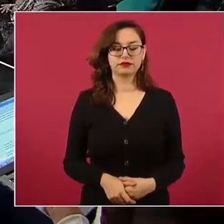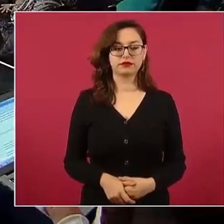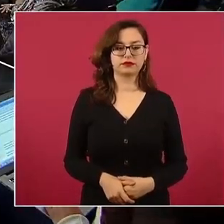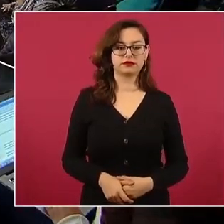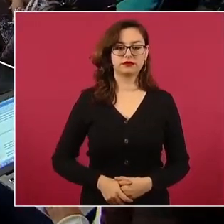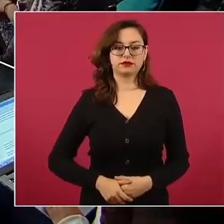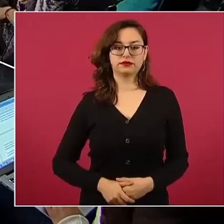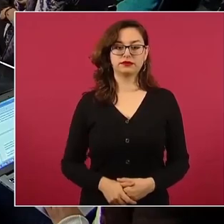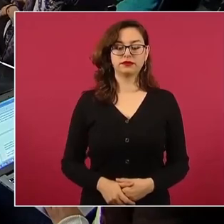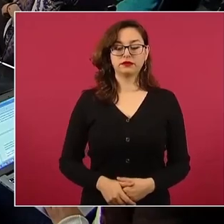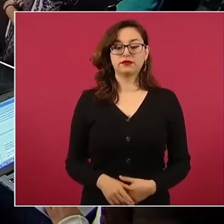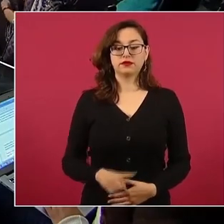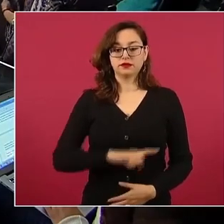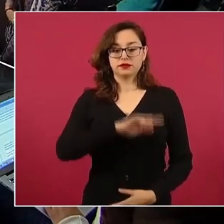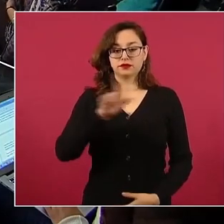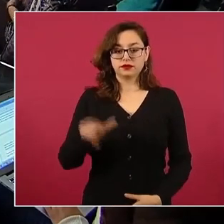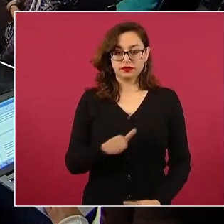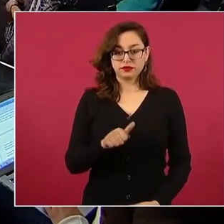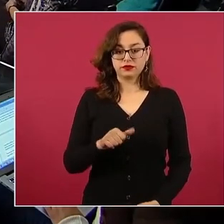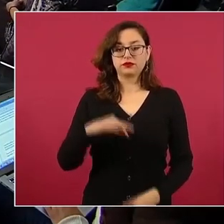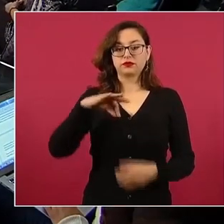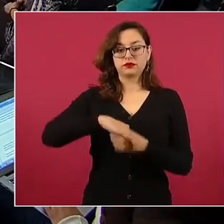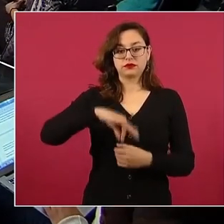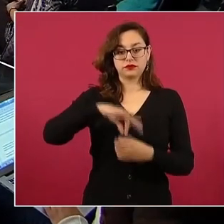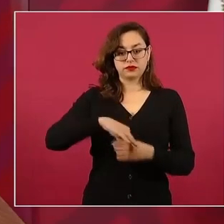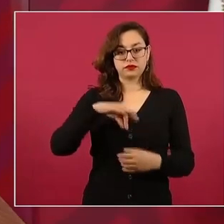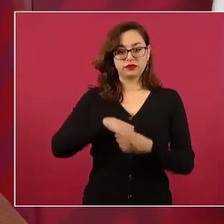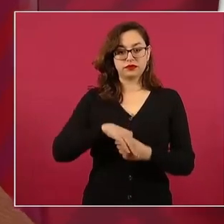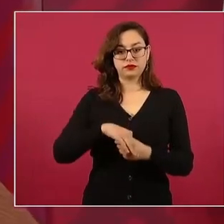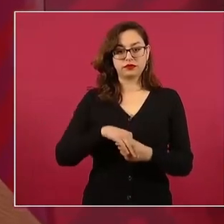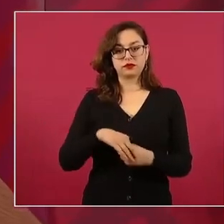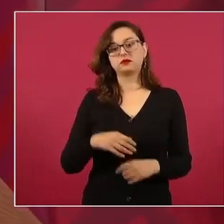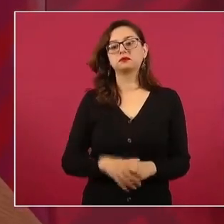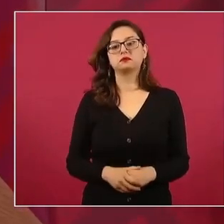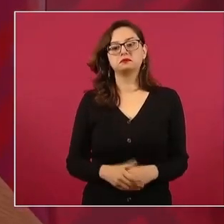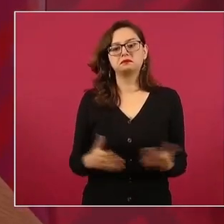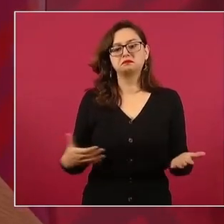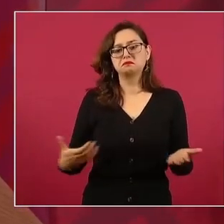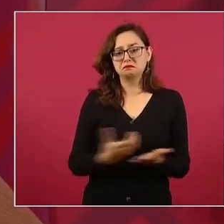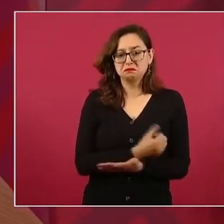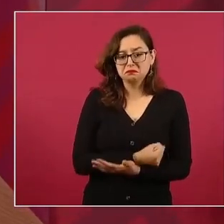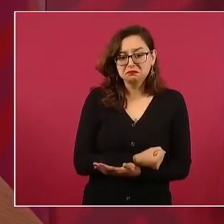llegaba a la elección, 5 por ciento.